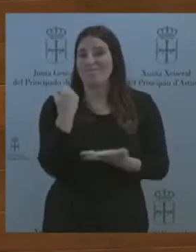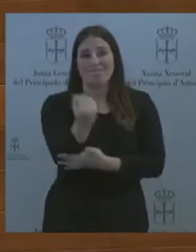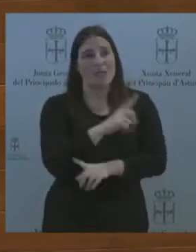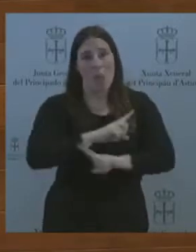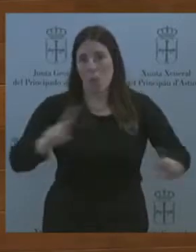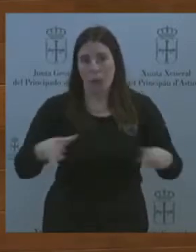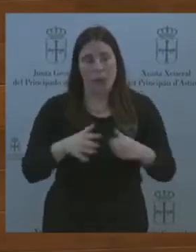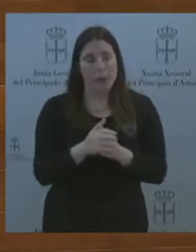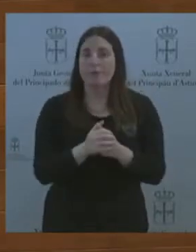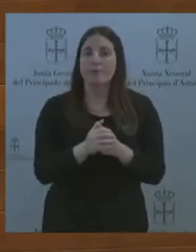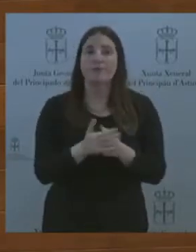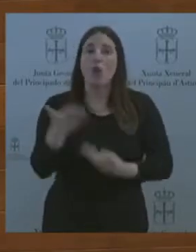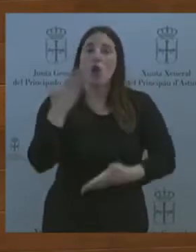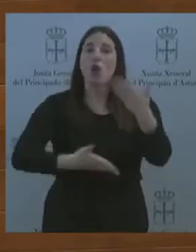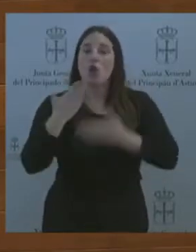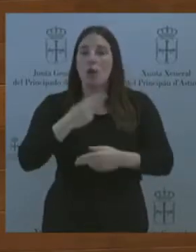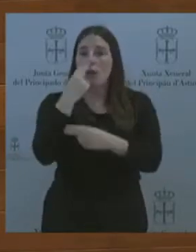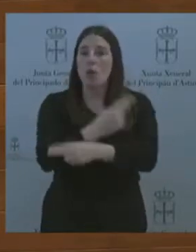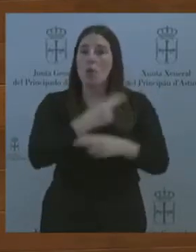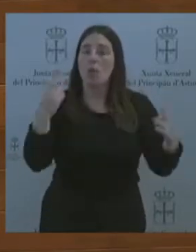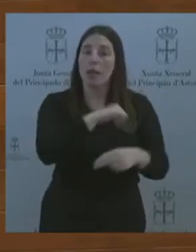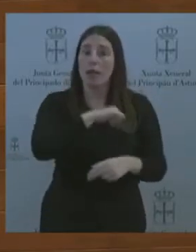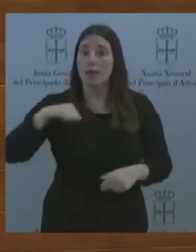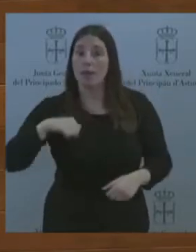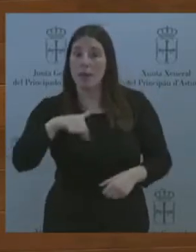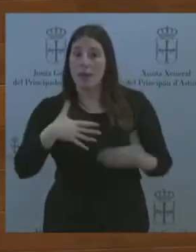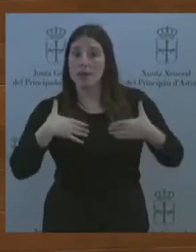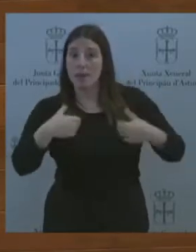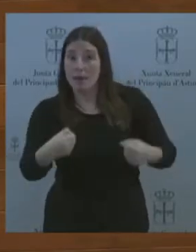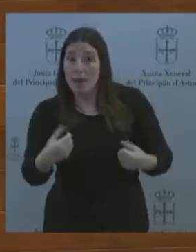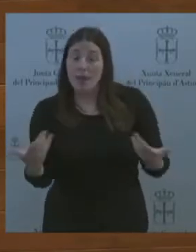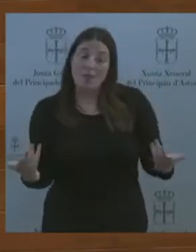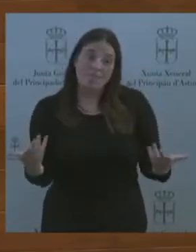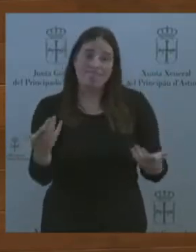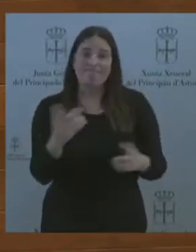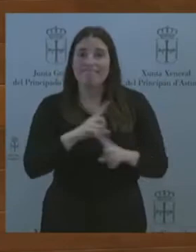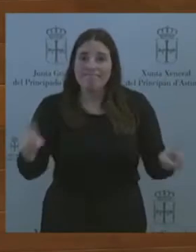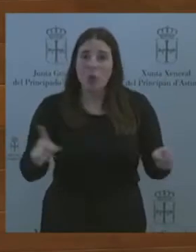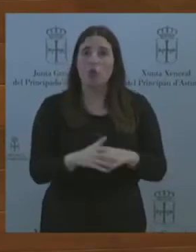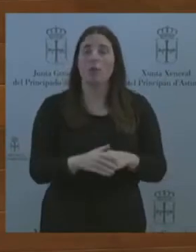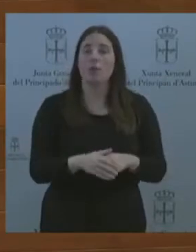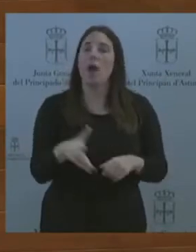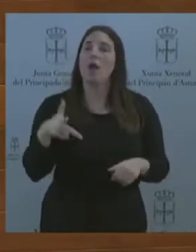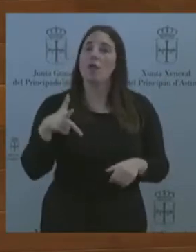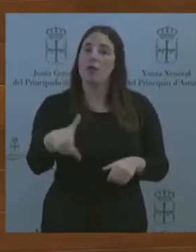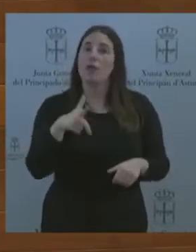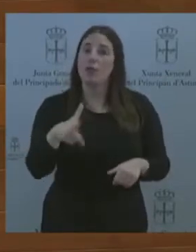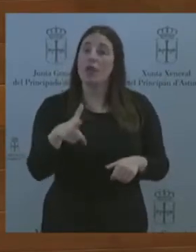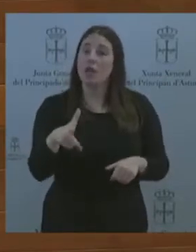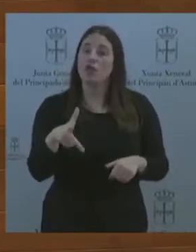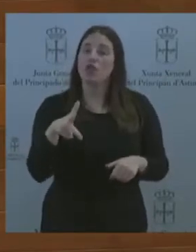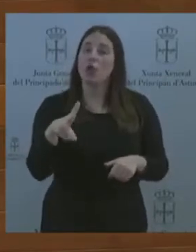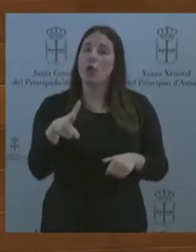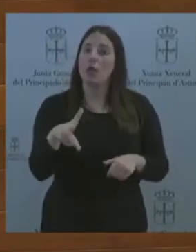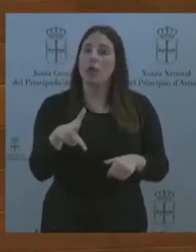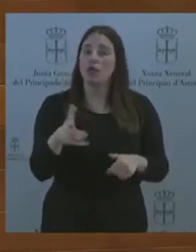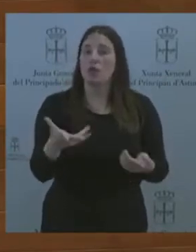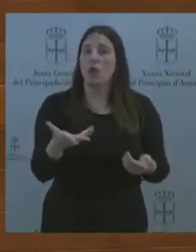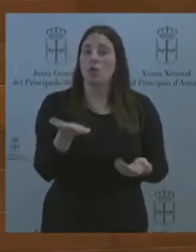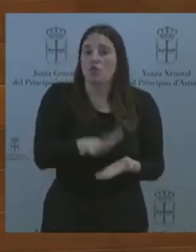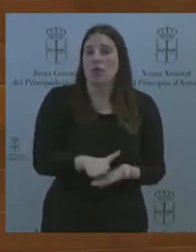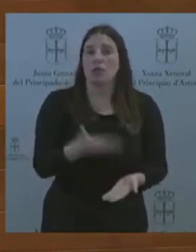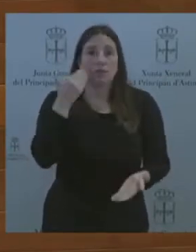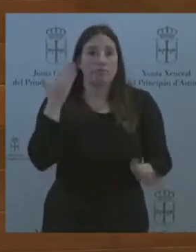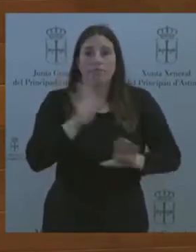privada en nuestra sanidad, la eutanasia, eso ya ni merece, ni merece comentario ninguno su propuesta, la